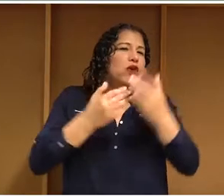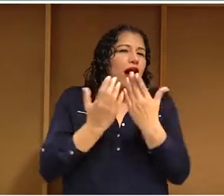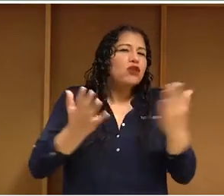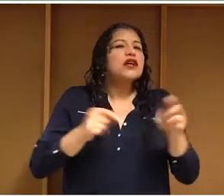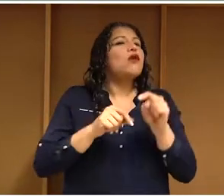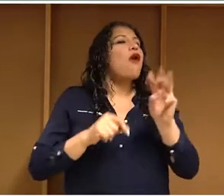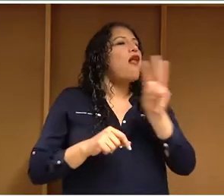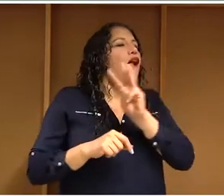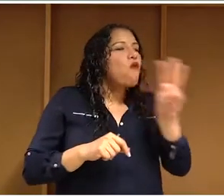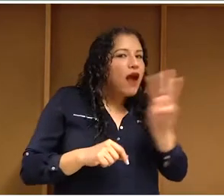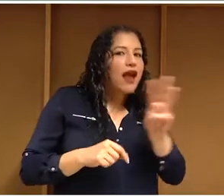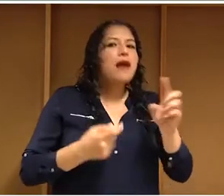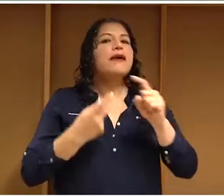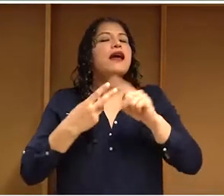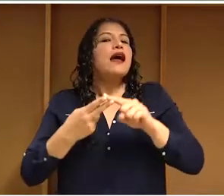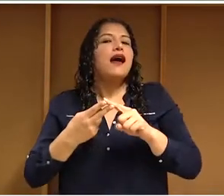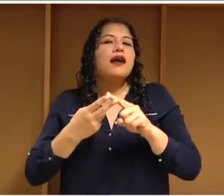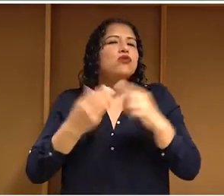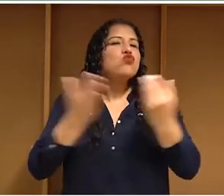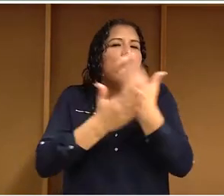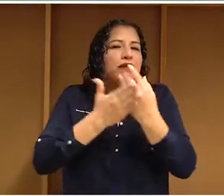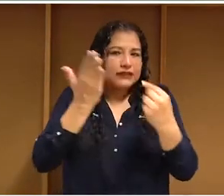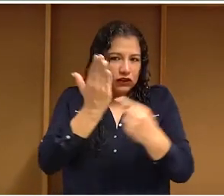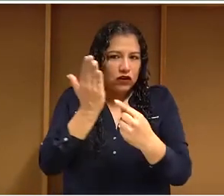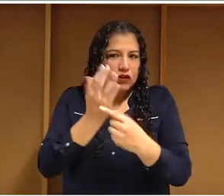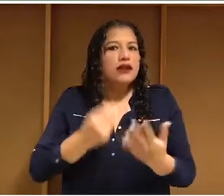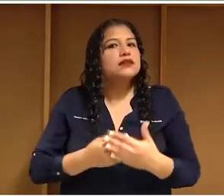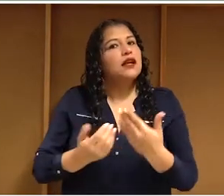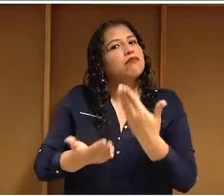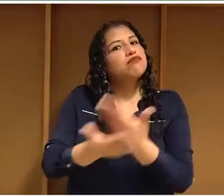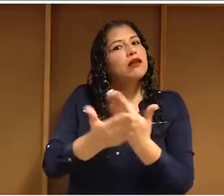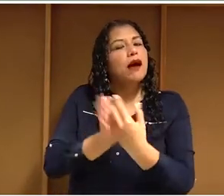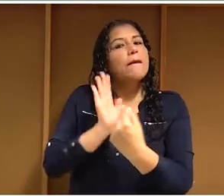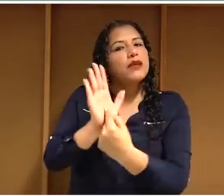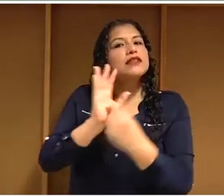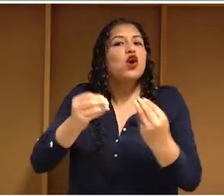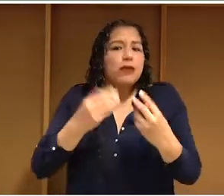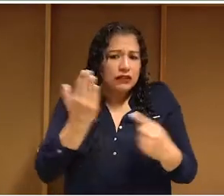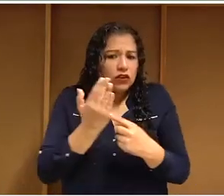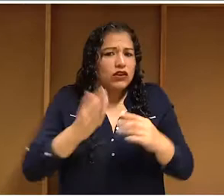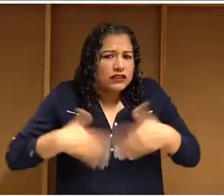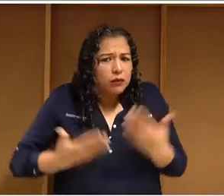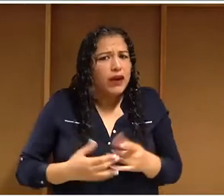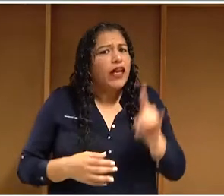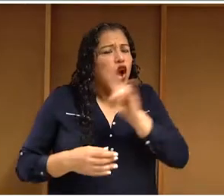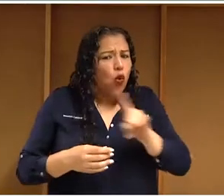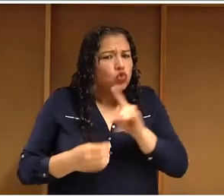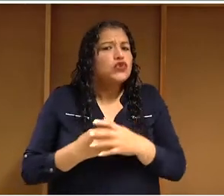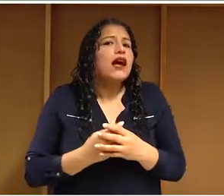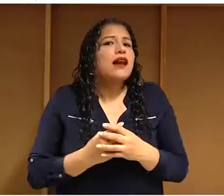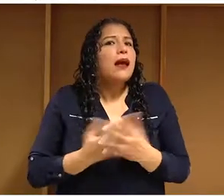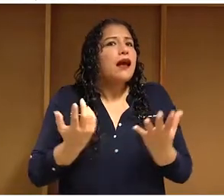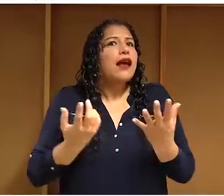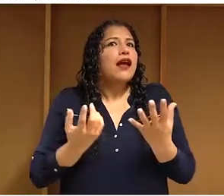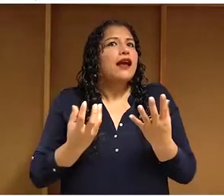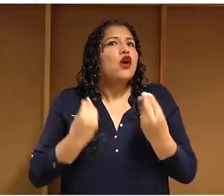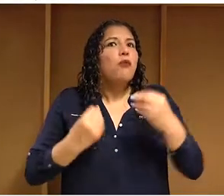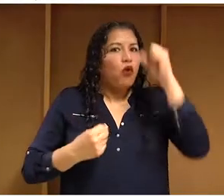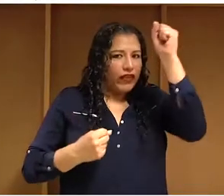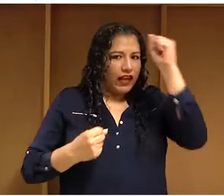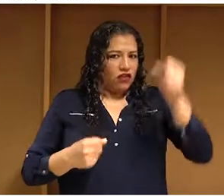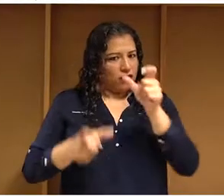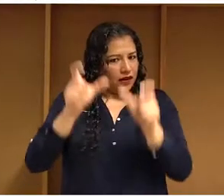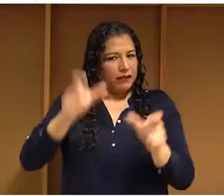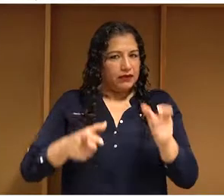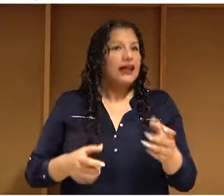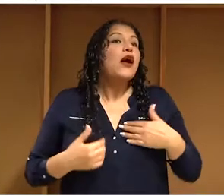hacemos investigación en tecnología, que lo que hacen es demuestran cómo la tecnología puede ser un instrumento de ejercicio de derechos. Los invito a